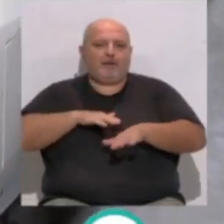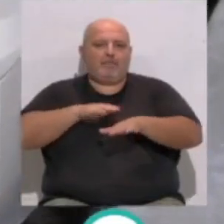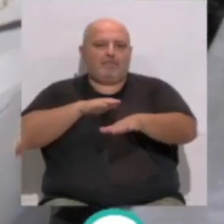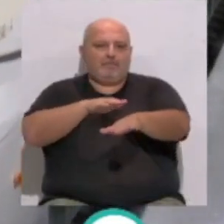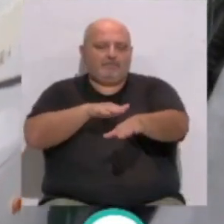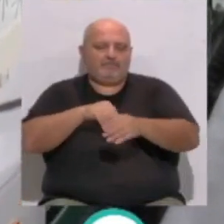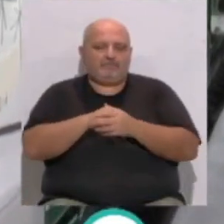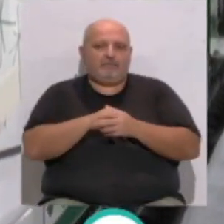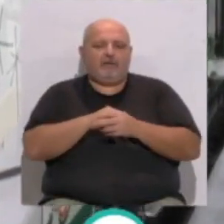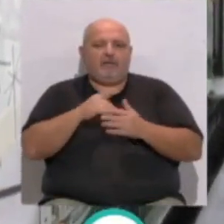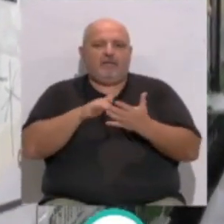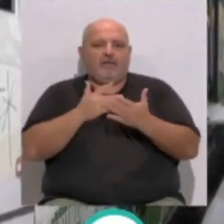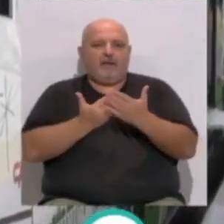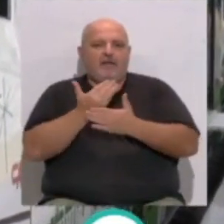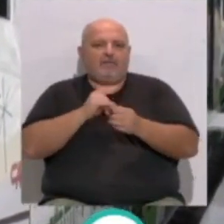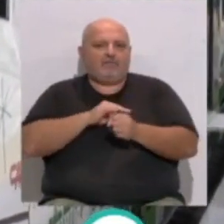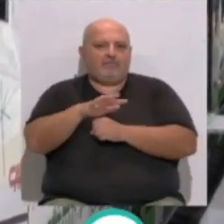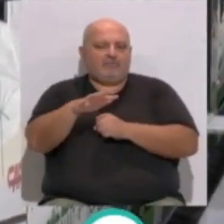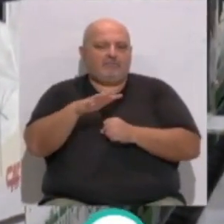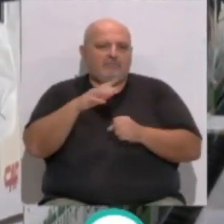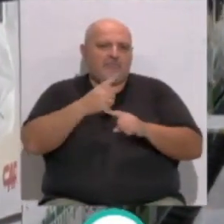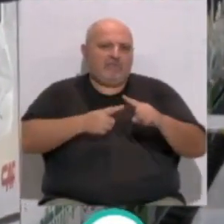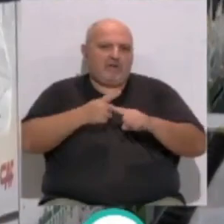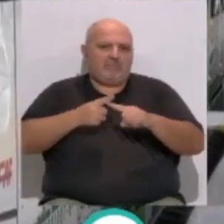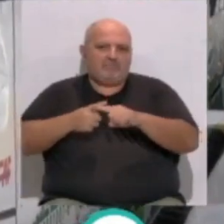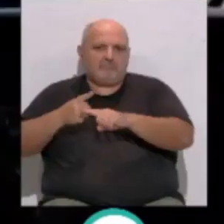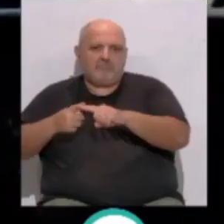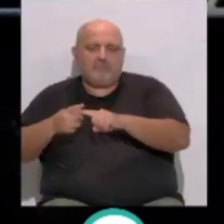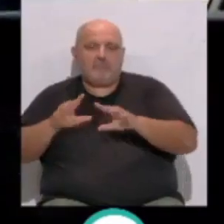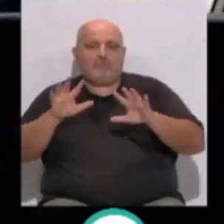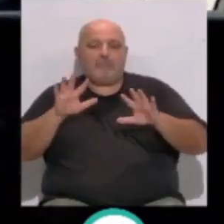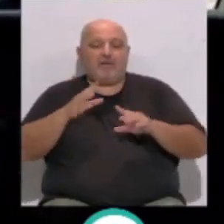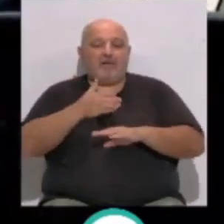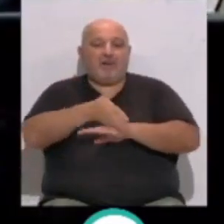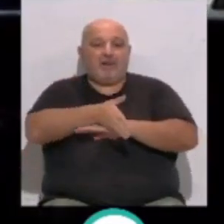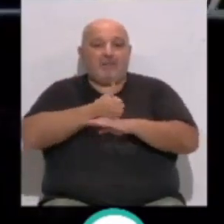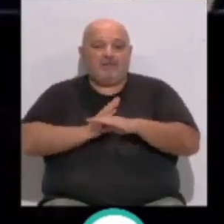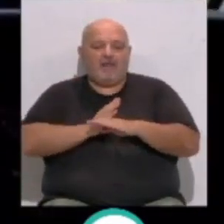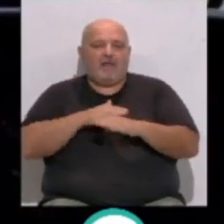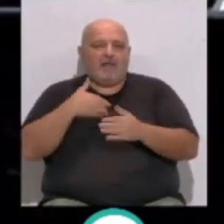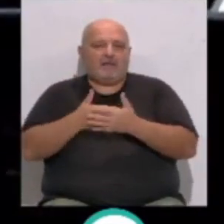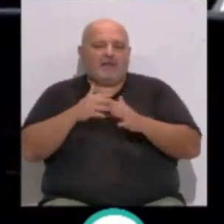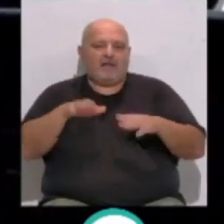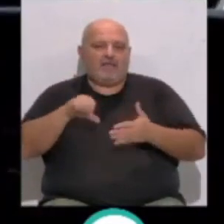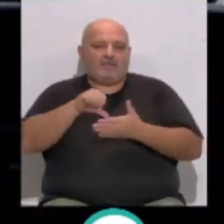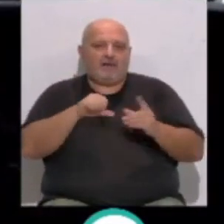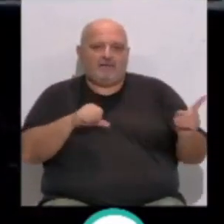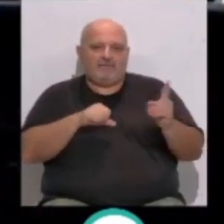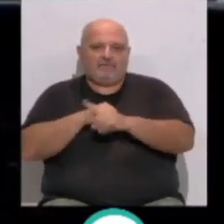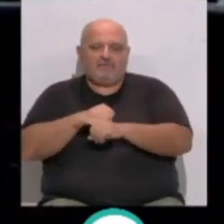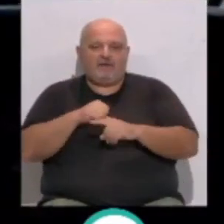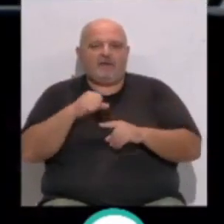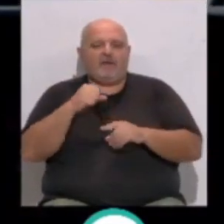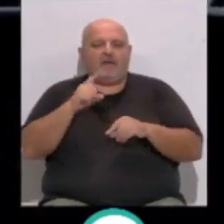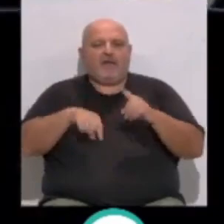paradas. En días laborables prestará servicio cada media hora aunque solo la mitad de los desplazamientos previstos llegarán hasta Cádiz capital. El